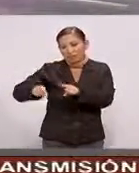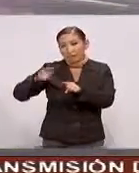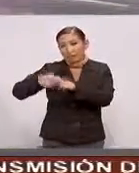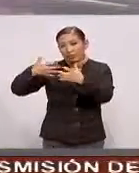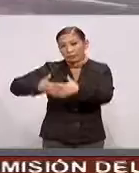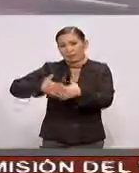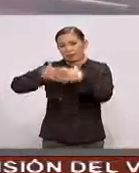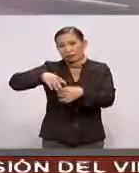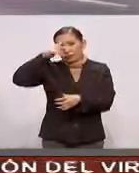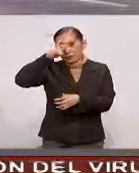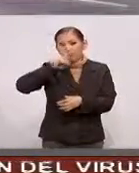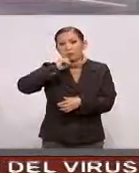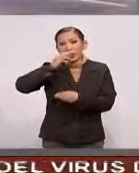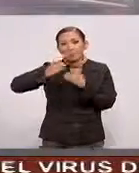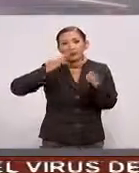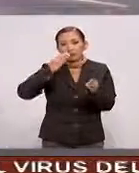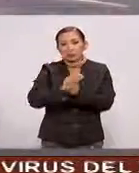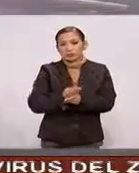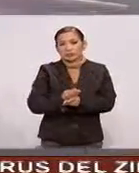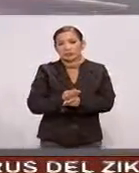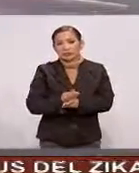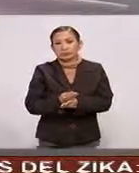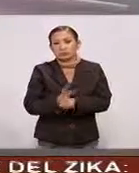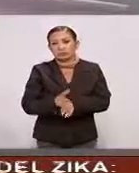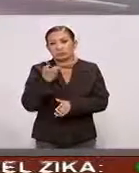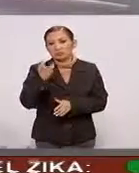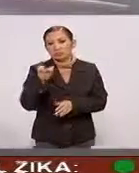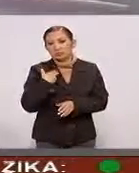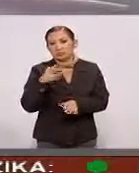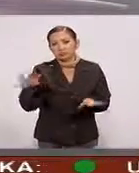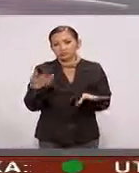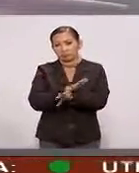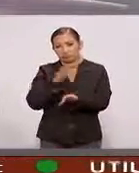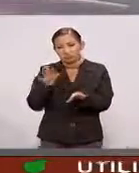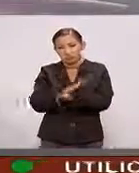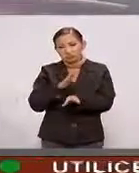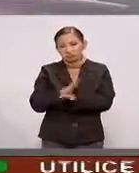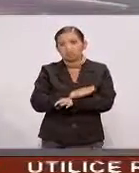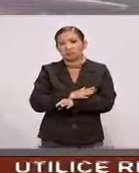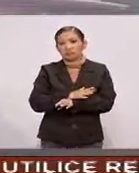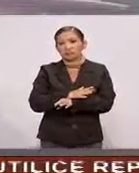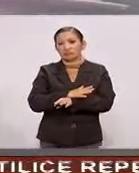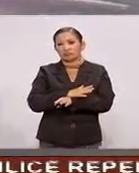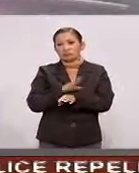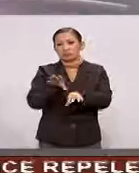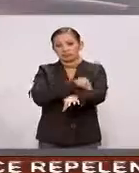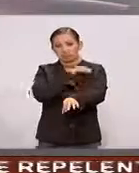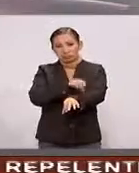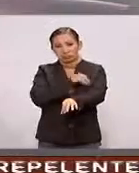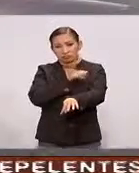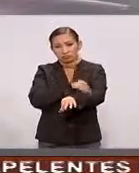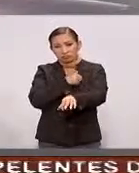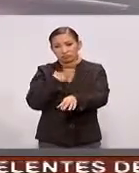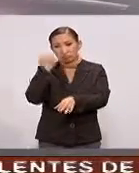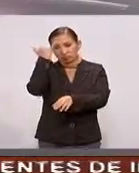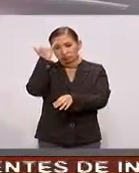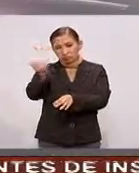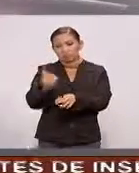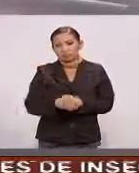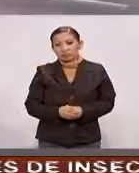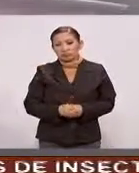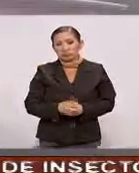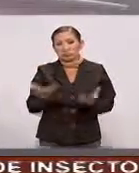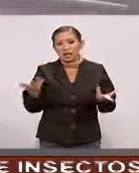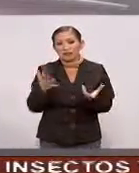empresas No solo de México Sino a nivel mundial Por eso viene esta reforma Esta reforma Pues energética Que La idea es eso ¿No?